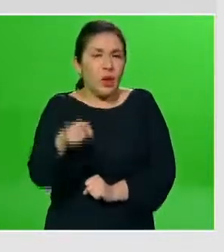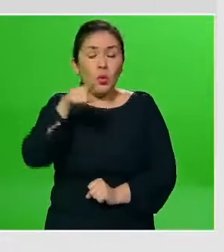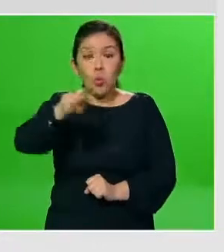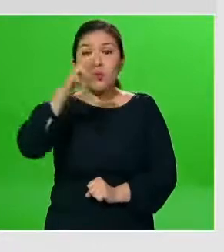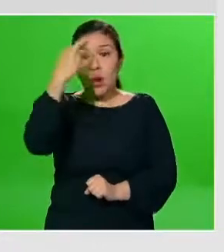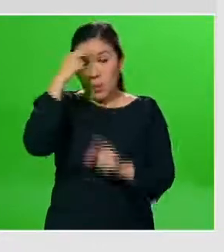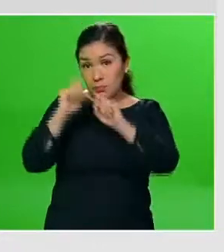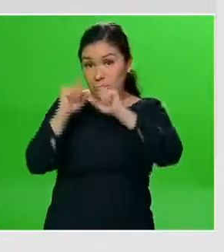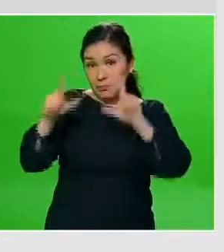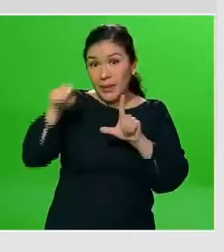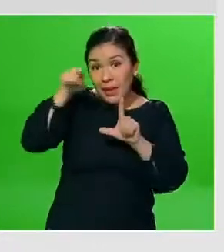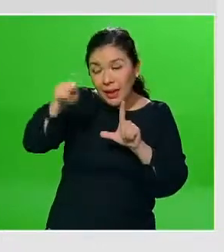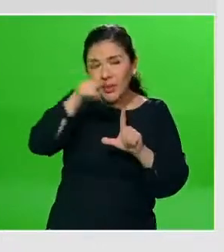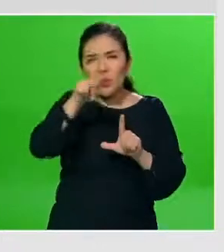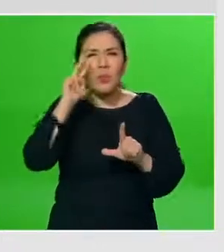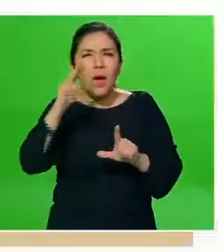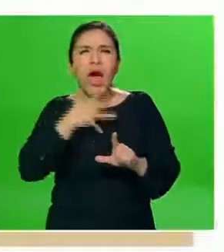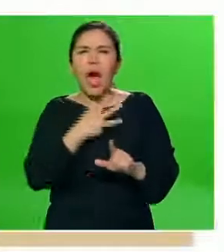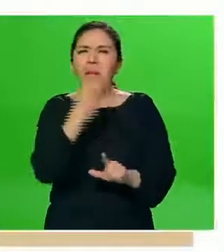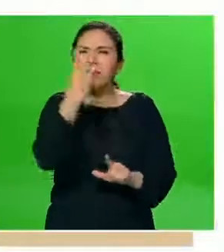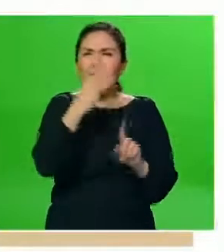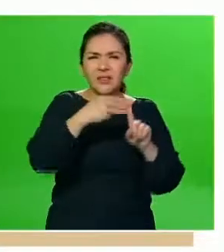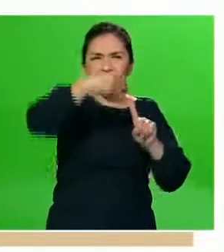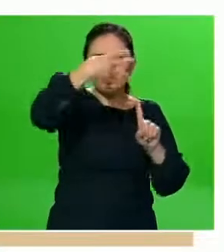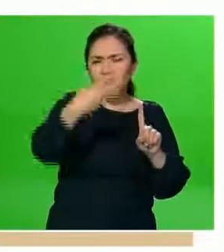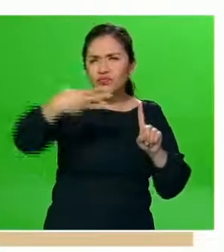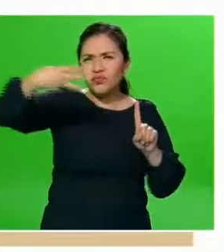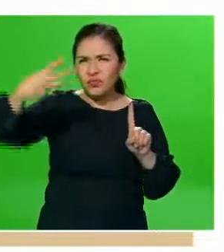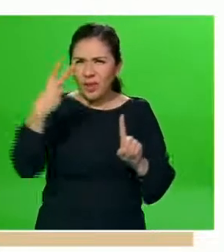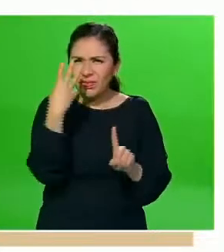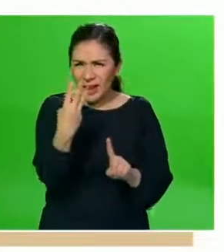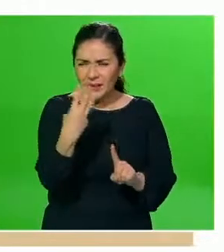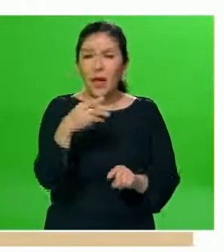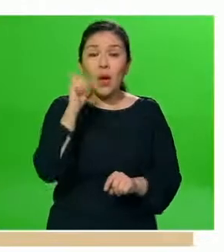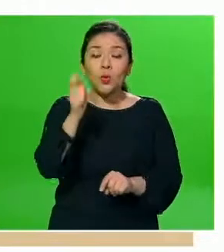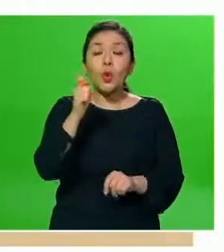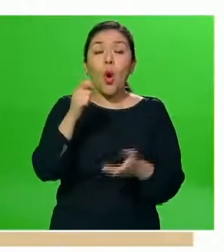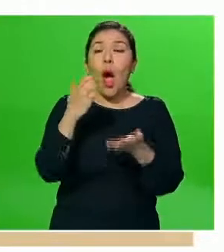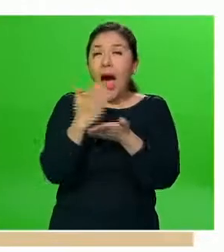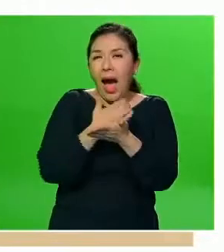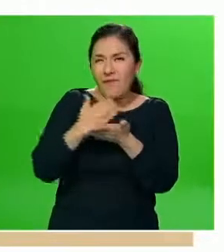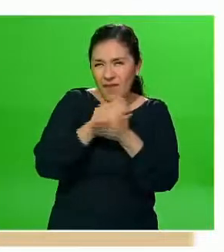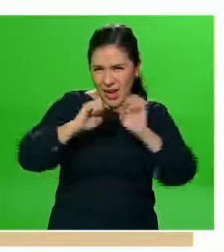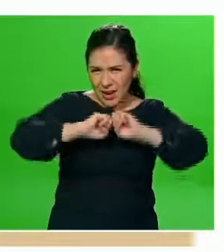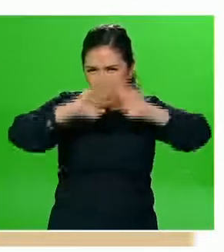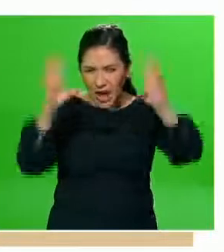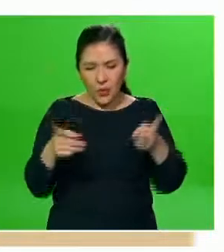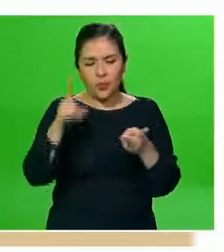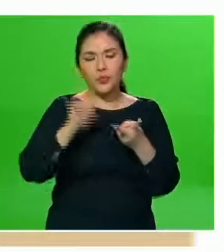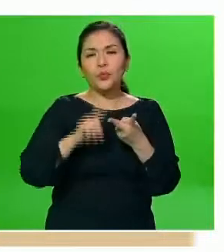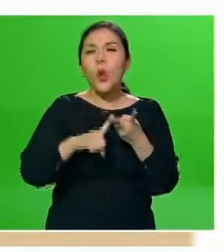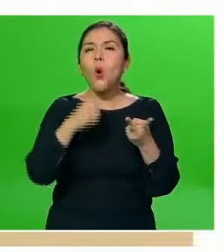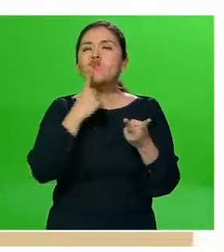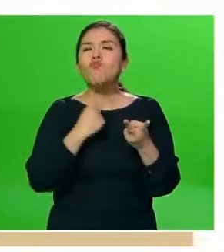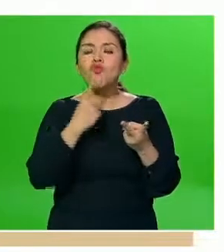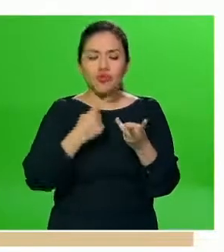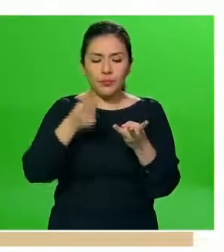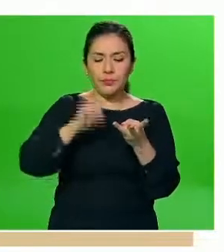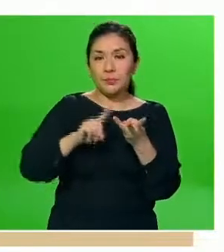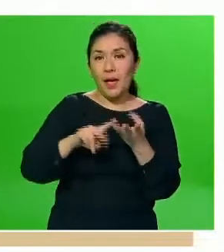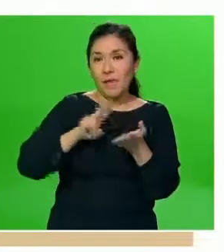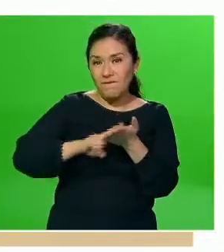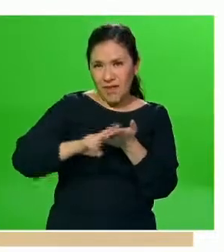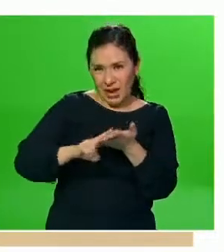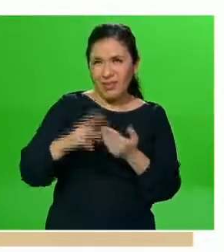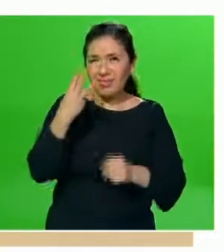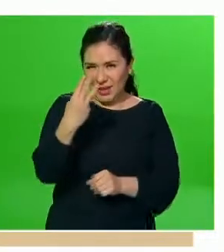en esta lámina podemos ver tres líneas. Hay que recordar la línea en color café, la línea en color rojo y la línea en